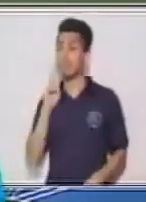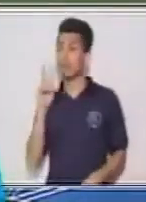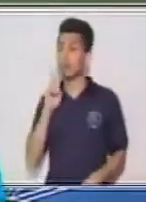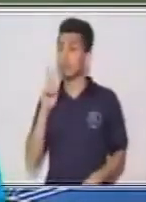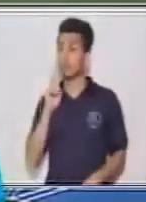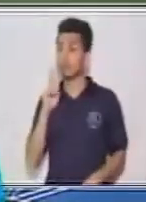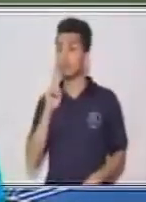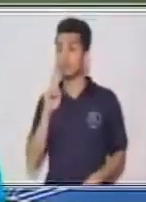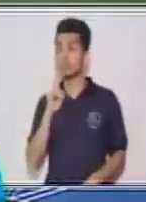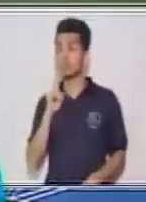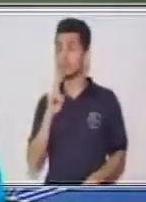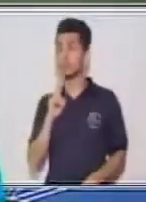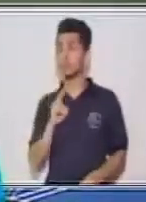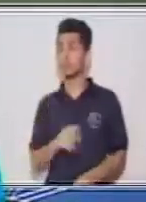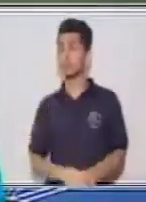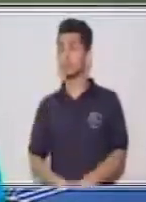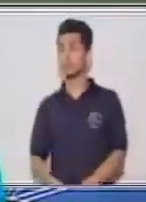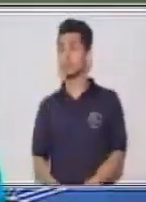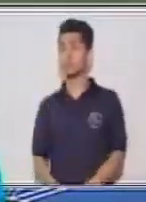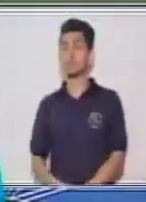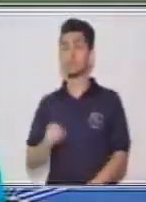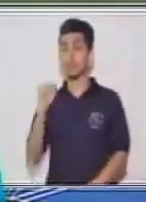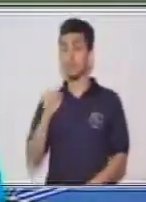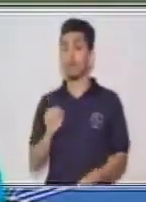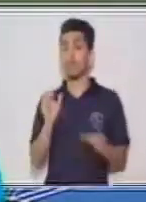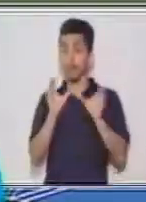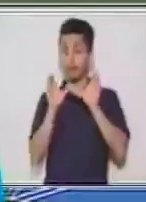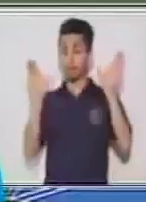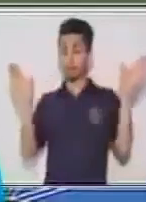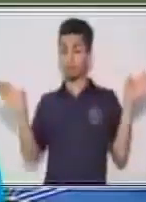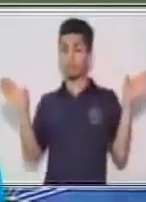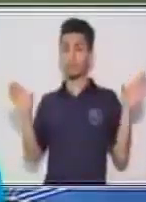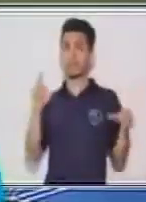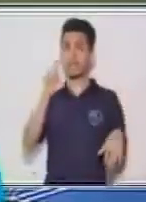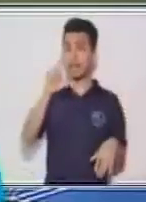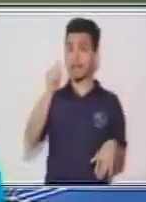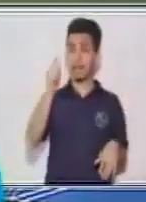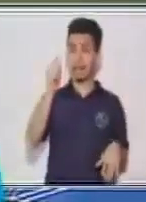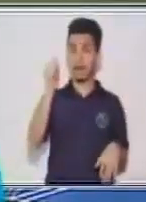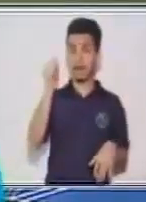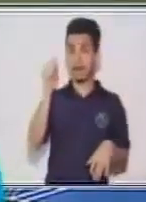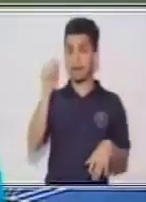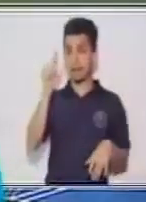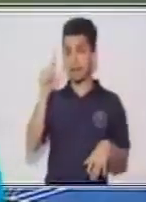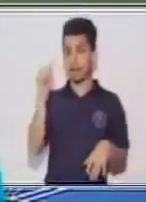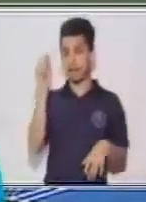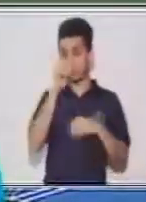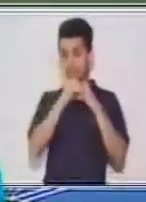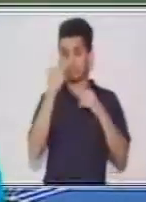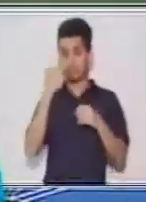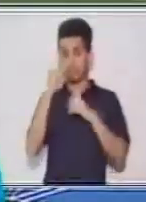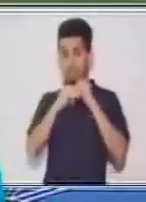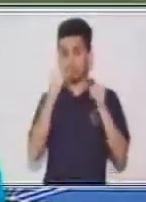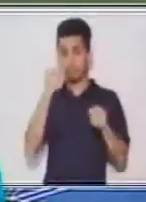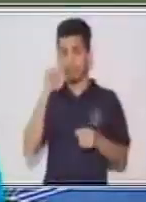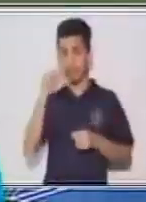clasificar en regulares e irregulares.